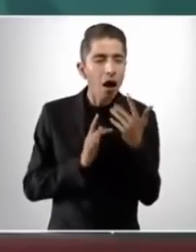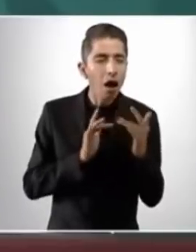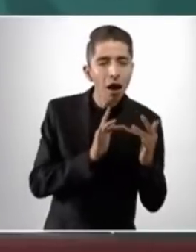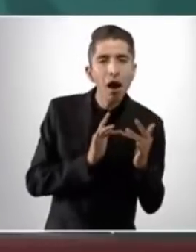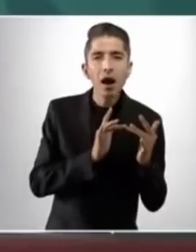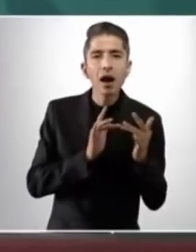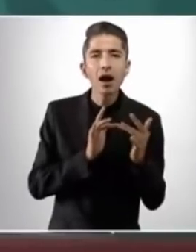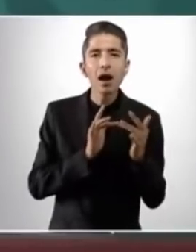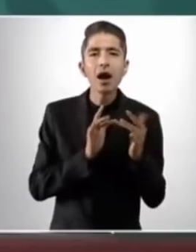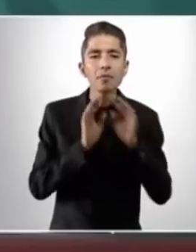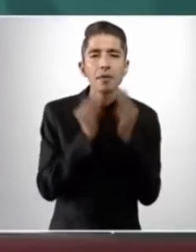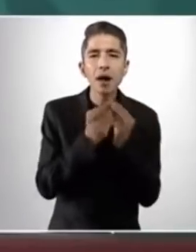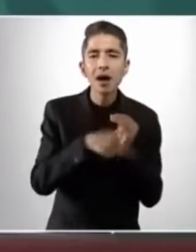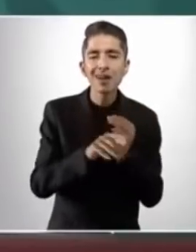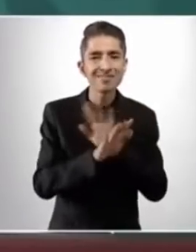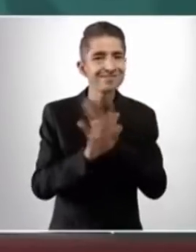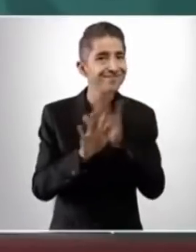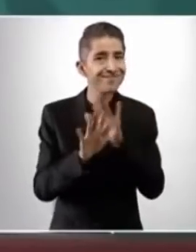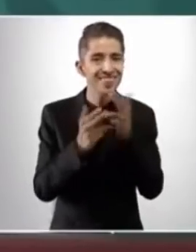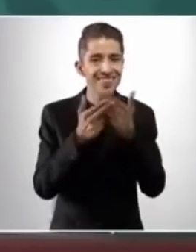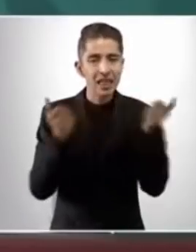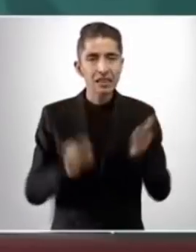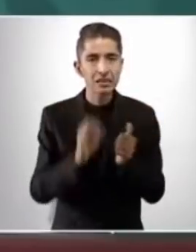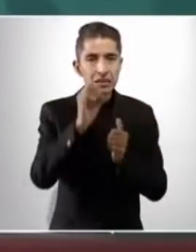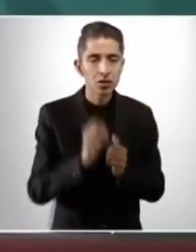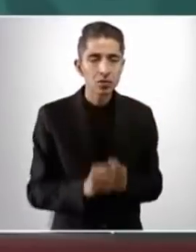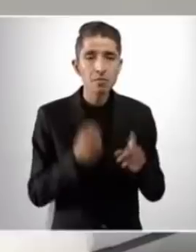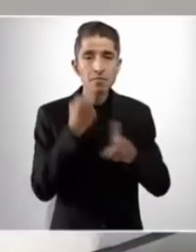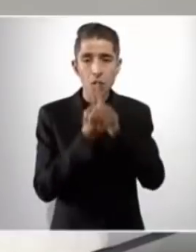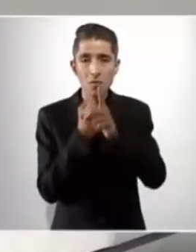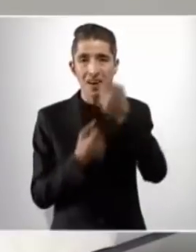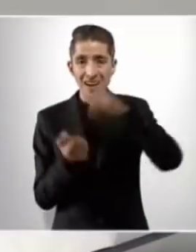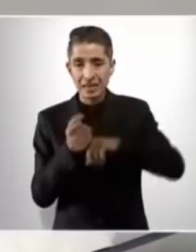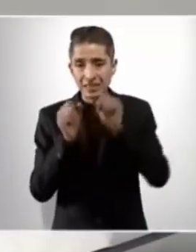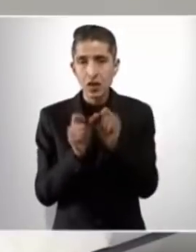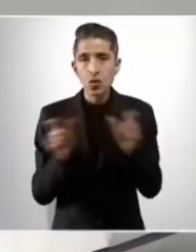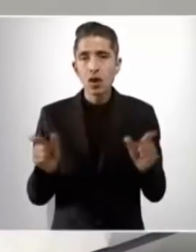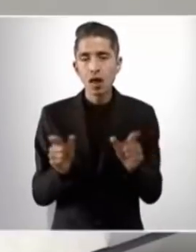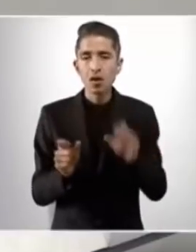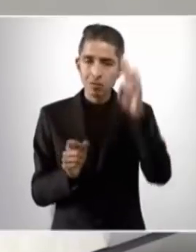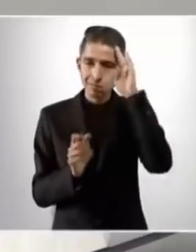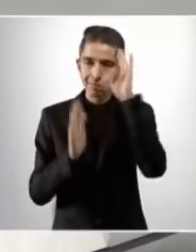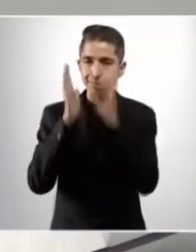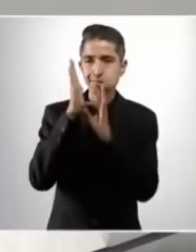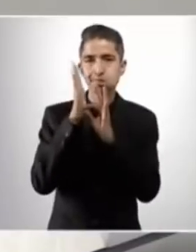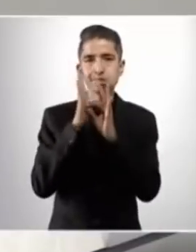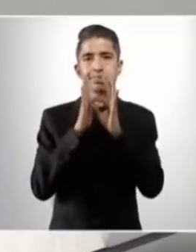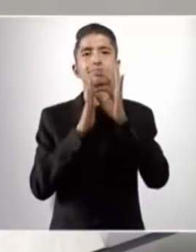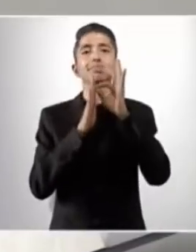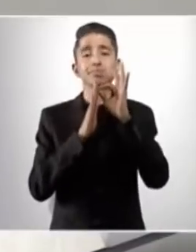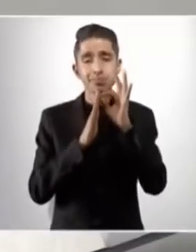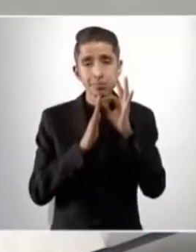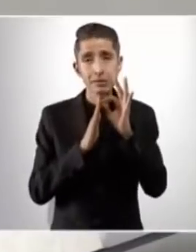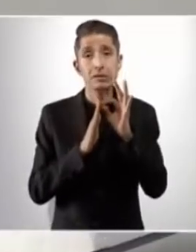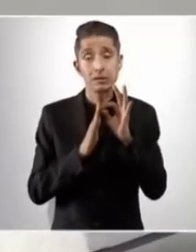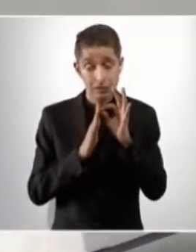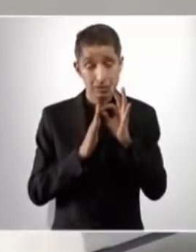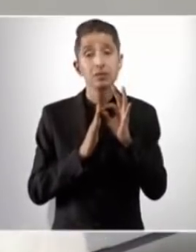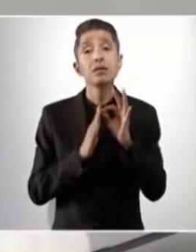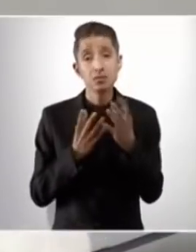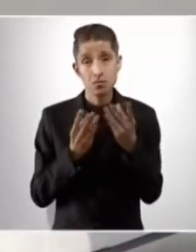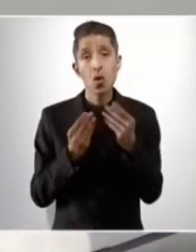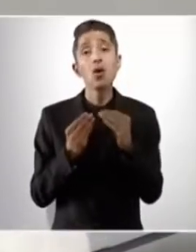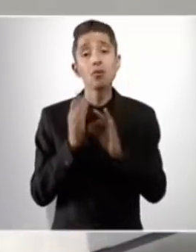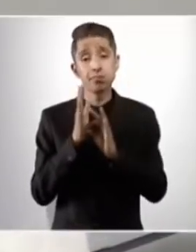nadie. El problema de la inseguridad creció en buena medida